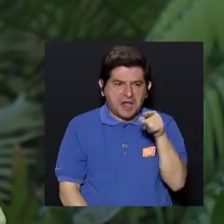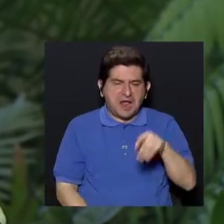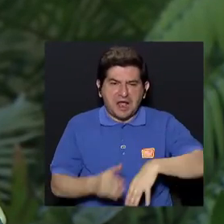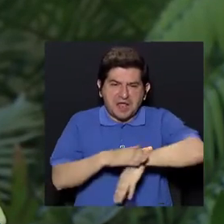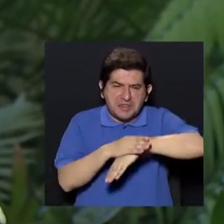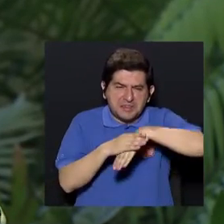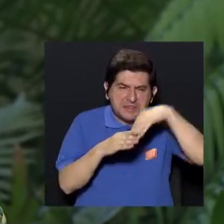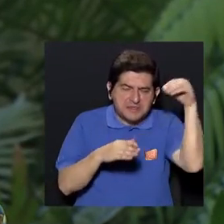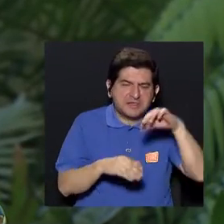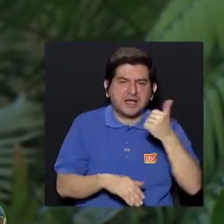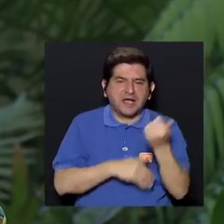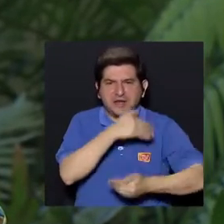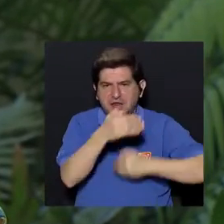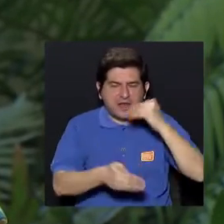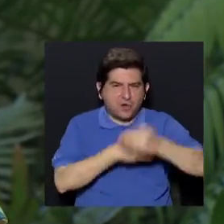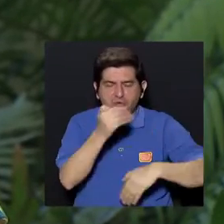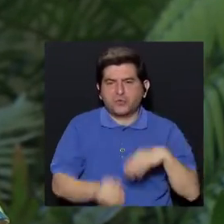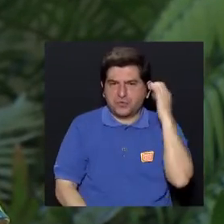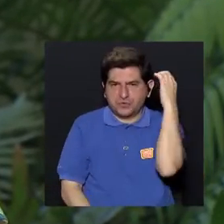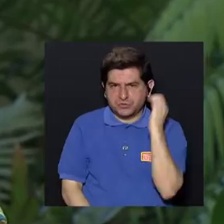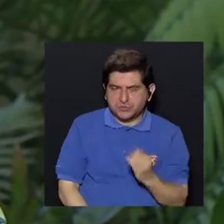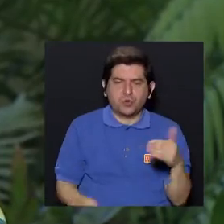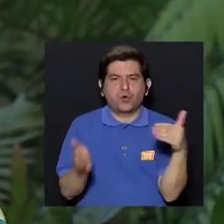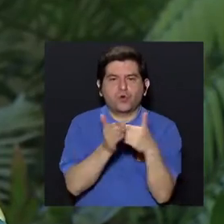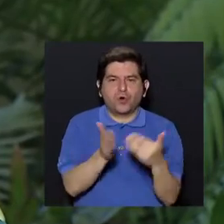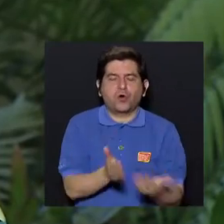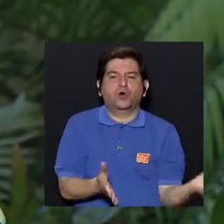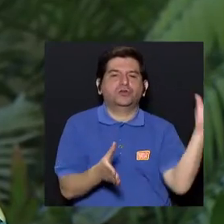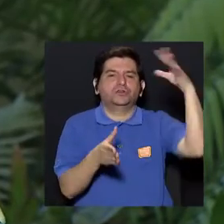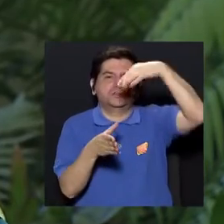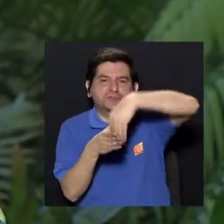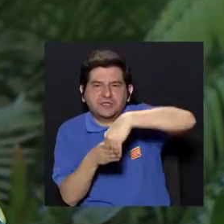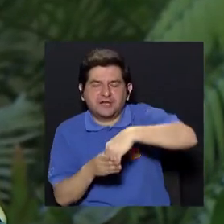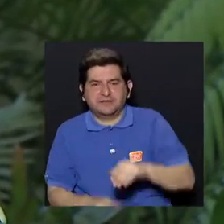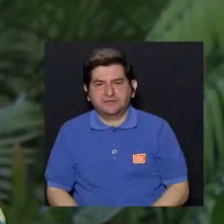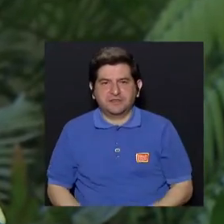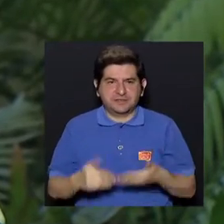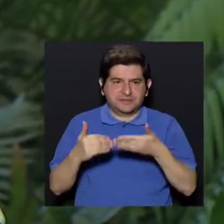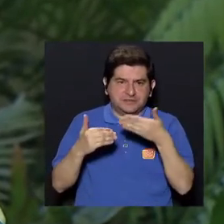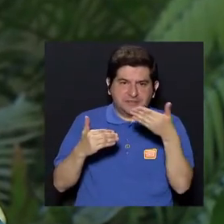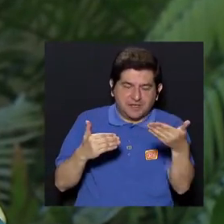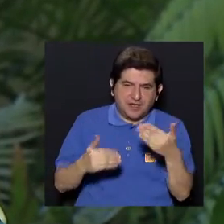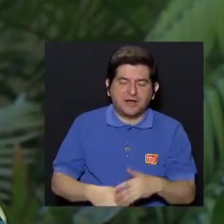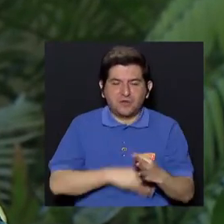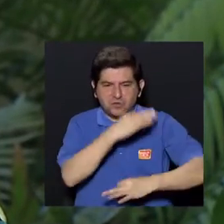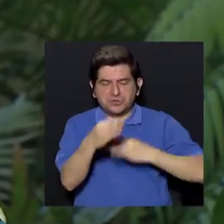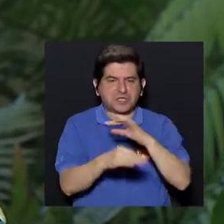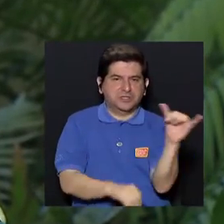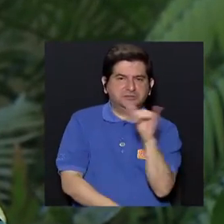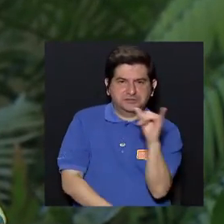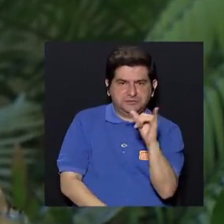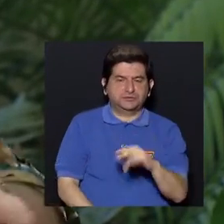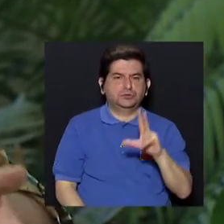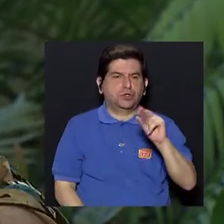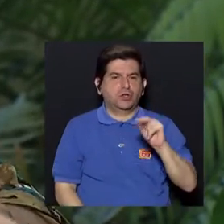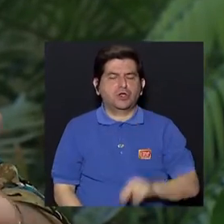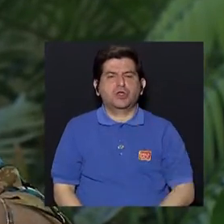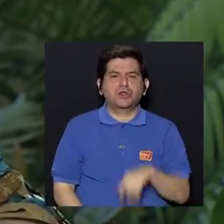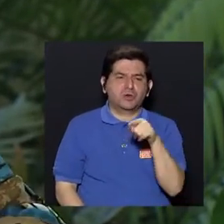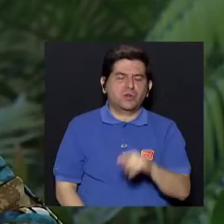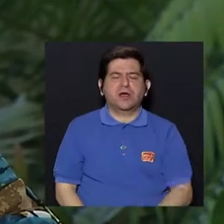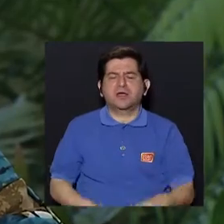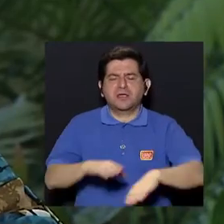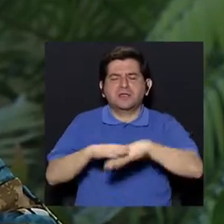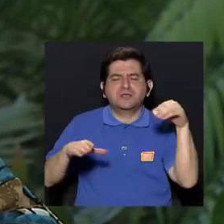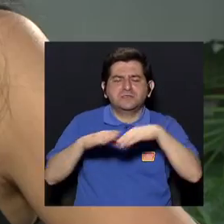bueno, de ahí van a extraer en algún otro proceso el oro y lo van a volver a incorporar a los artículos de esta naturaleza a que estén en una